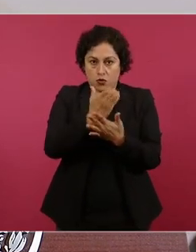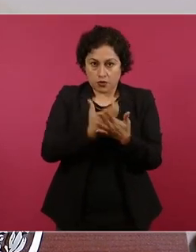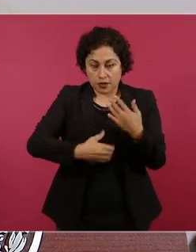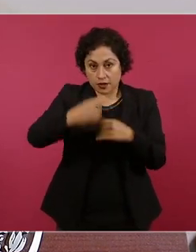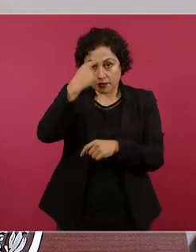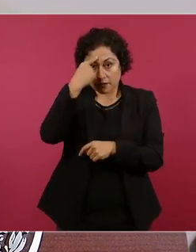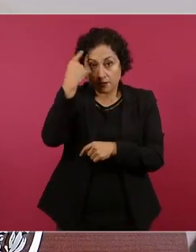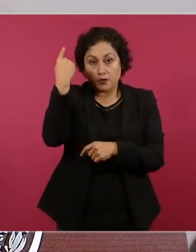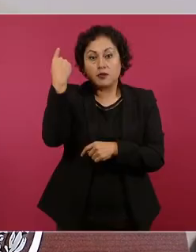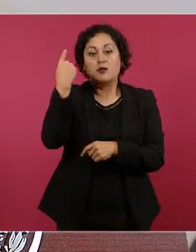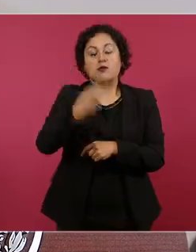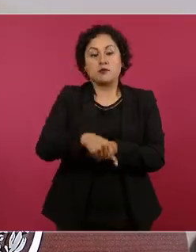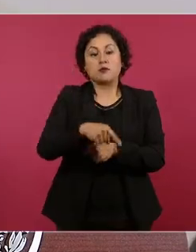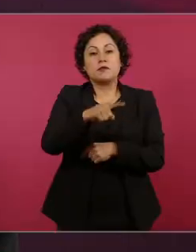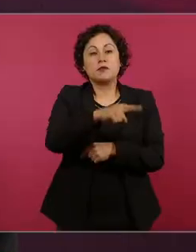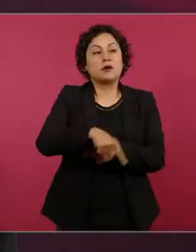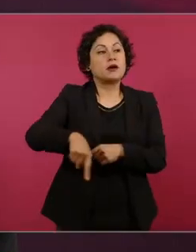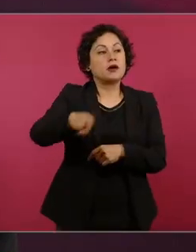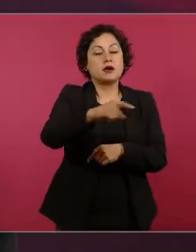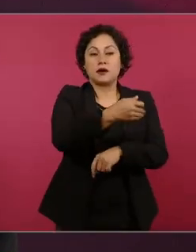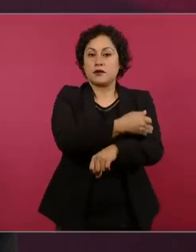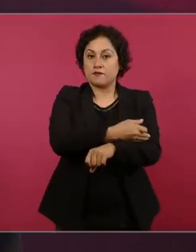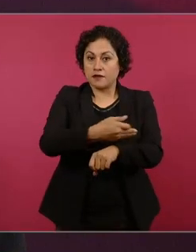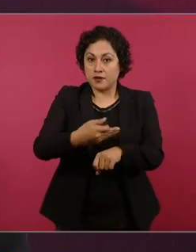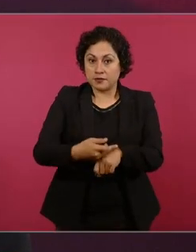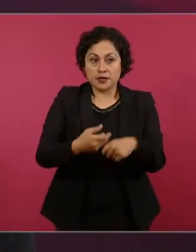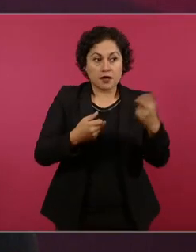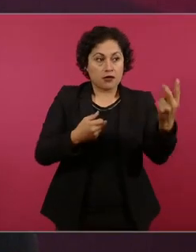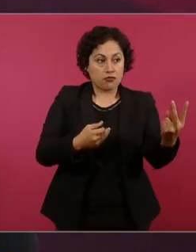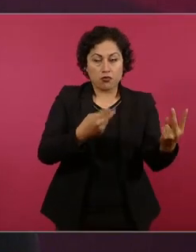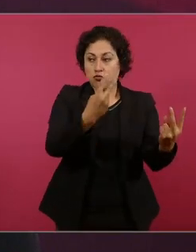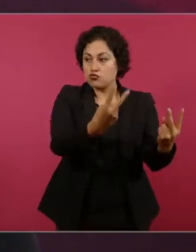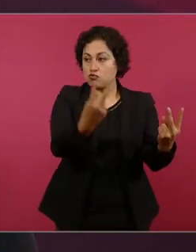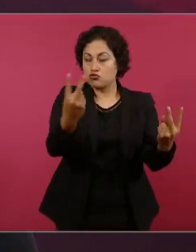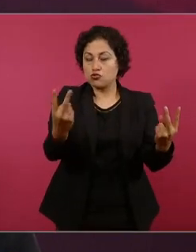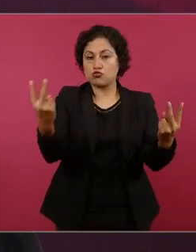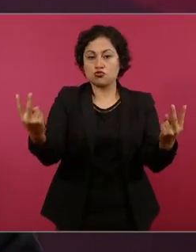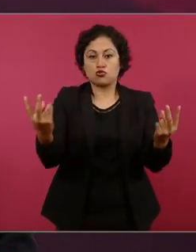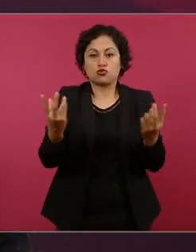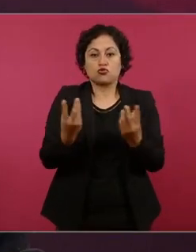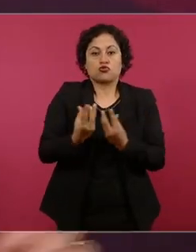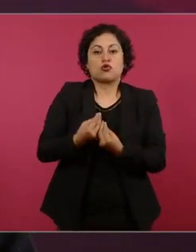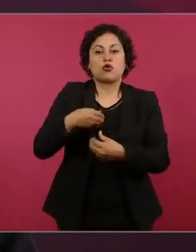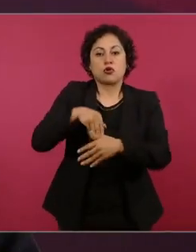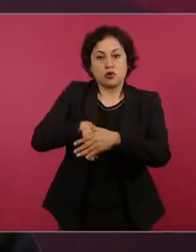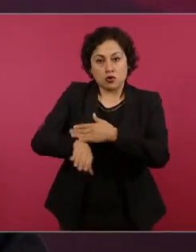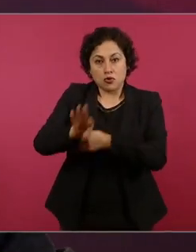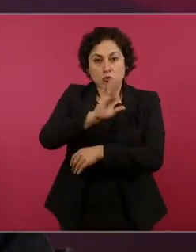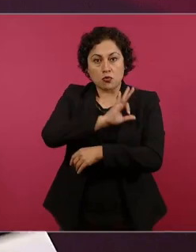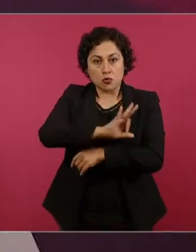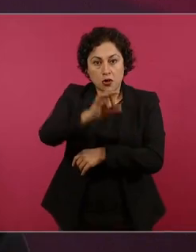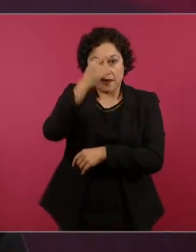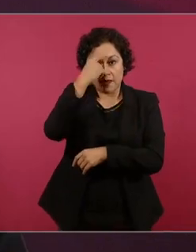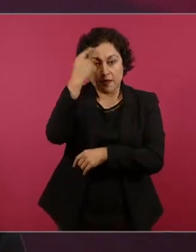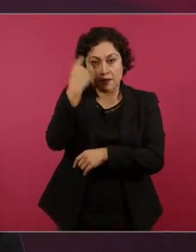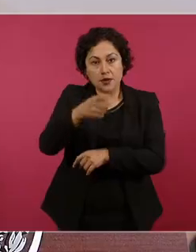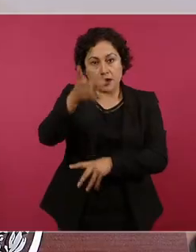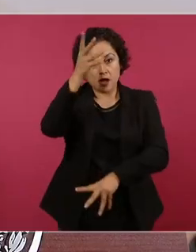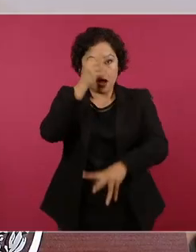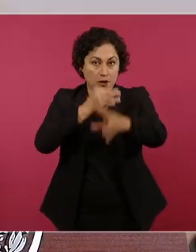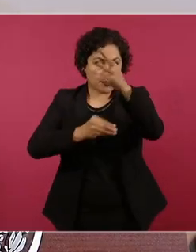familiares de esas personas puedan ingresar a nuestros lugares de educación naval.